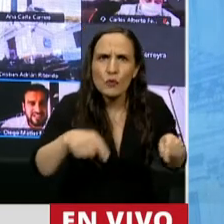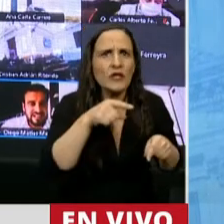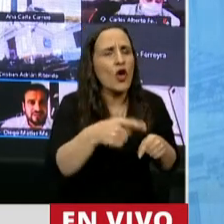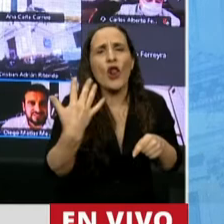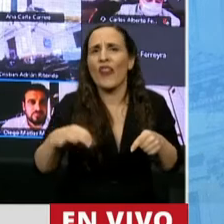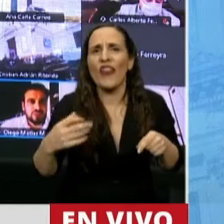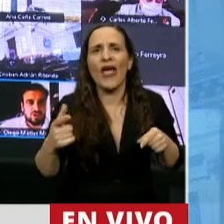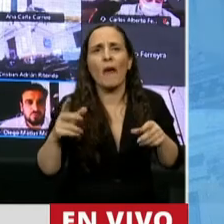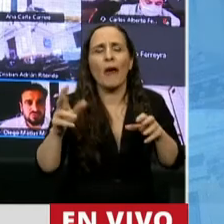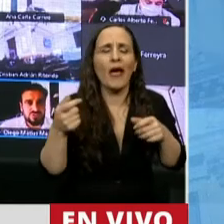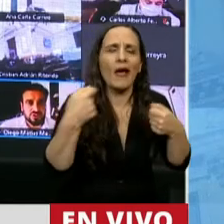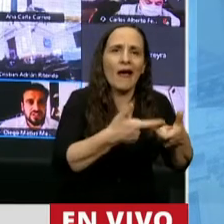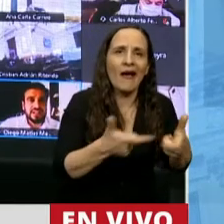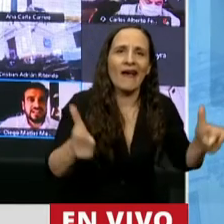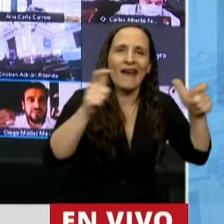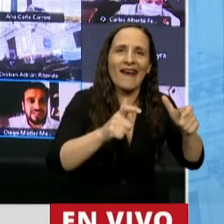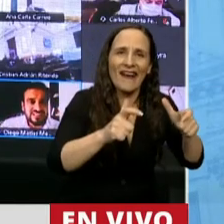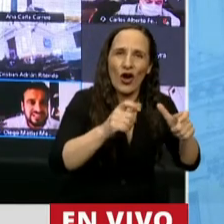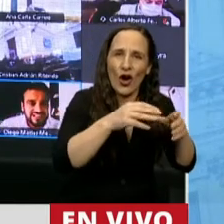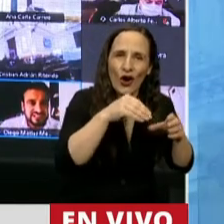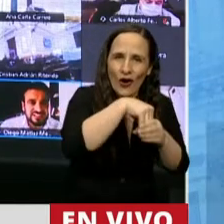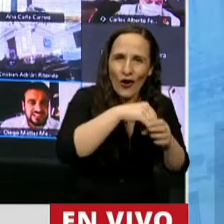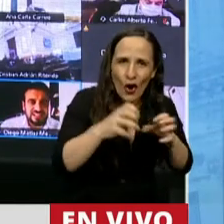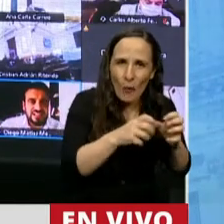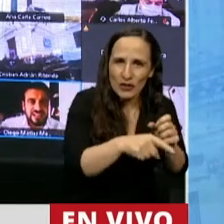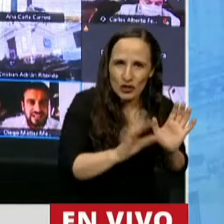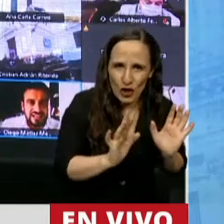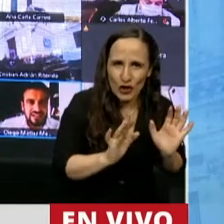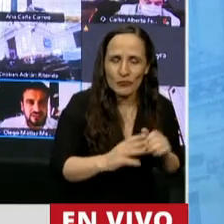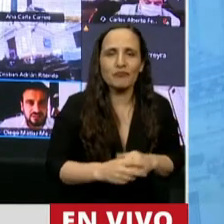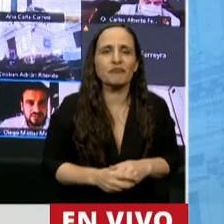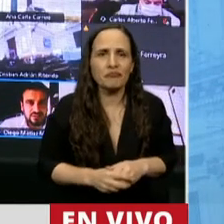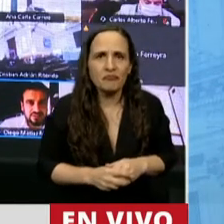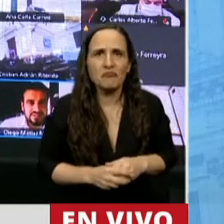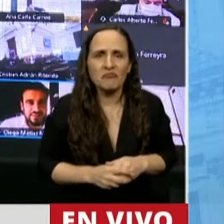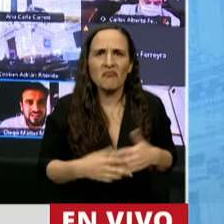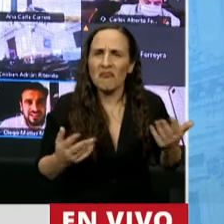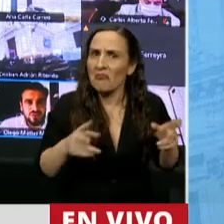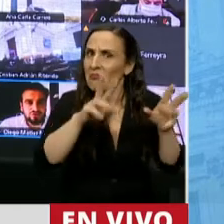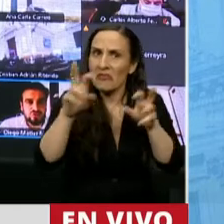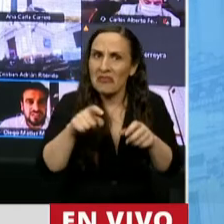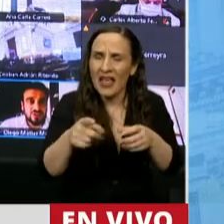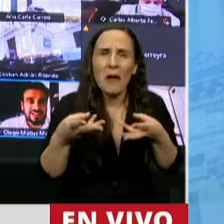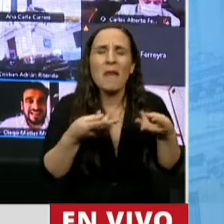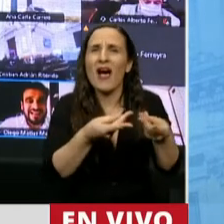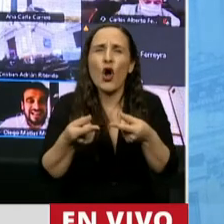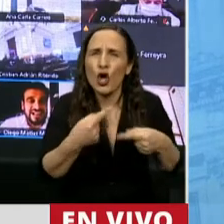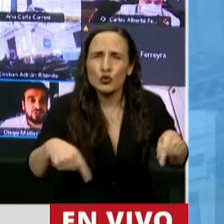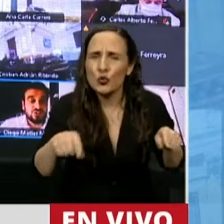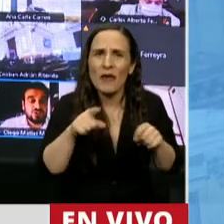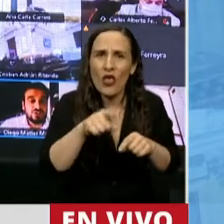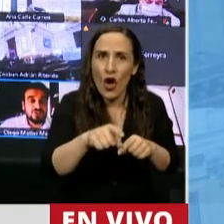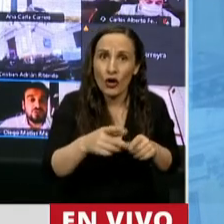pasar por la Comisión. ¿Qué más atinente que temas del consumidor que la creación